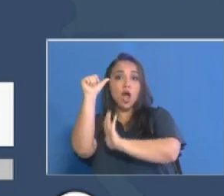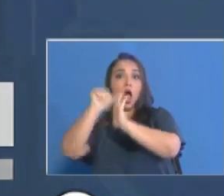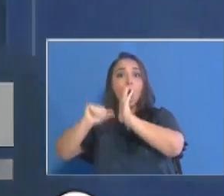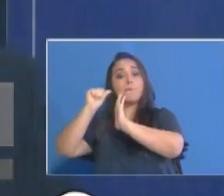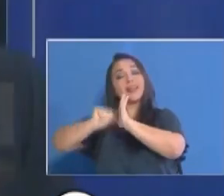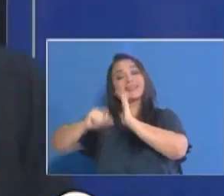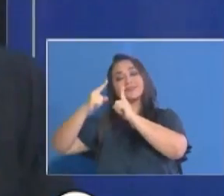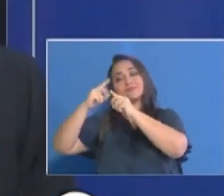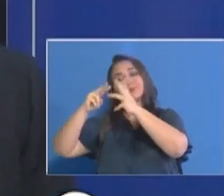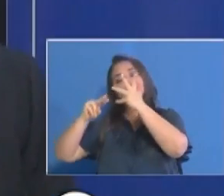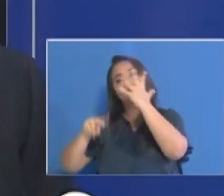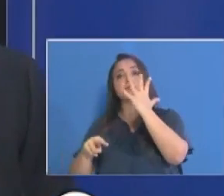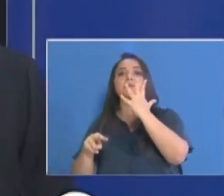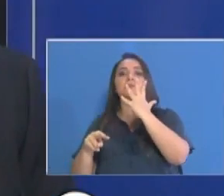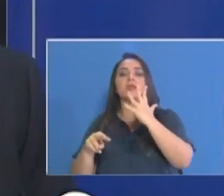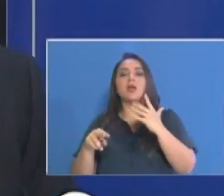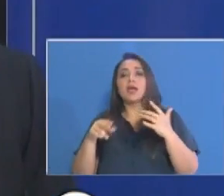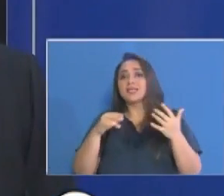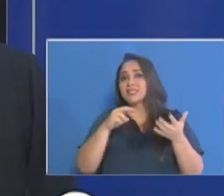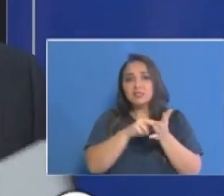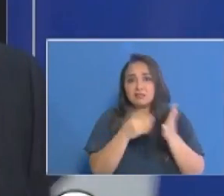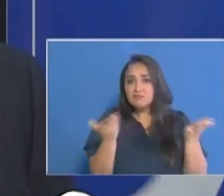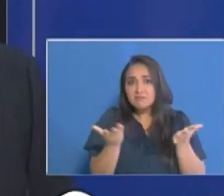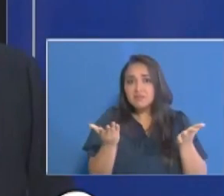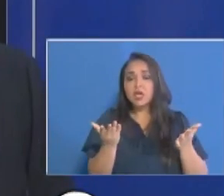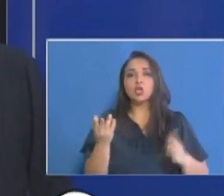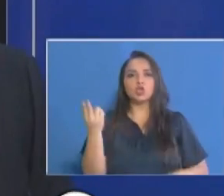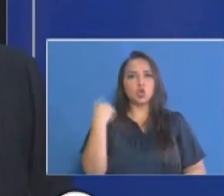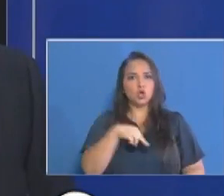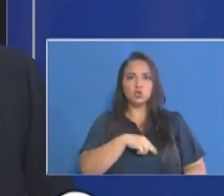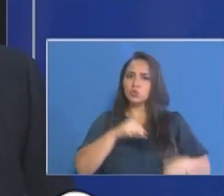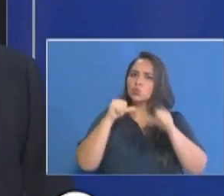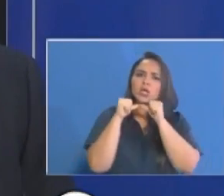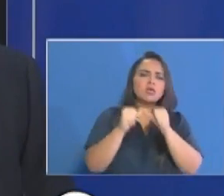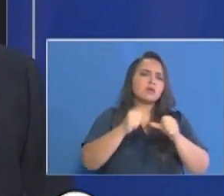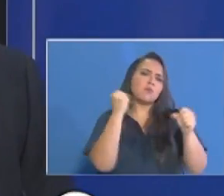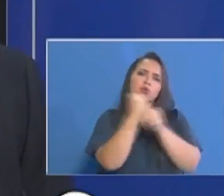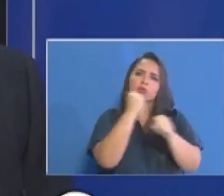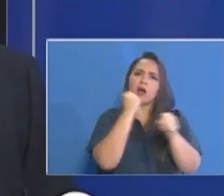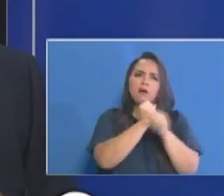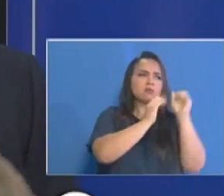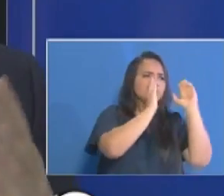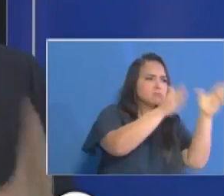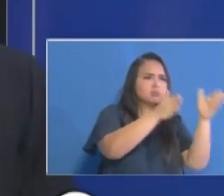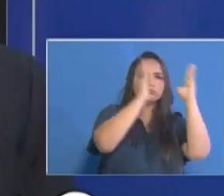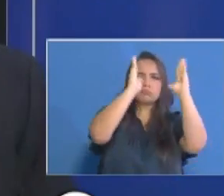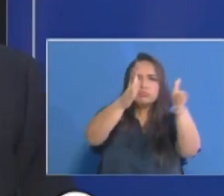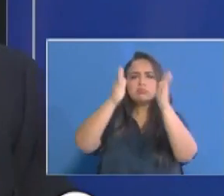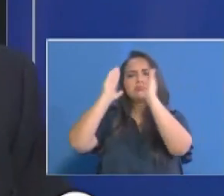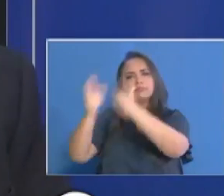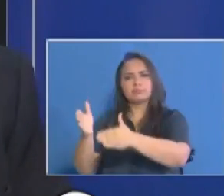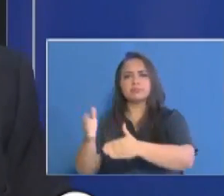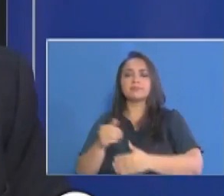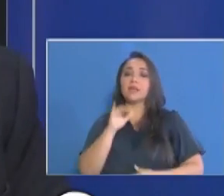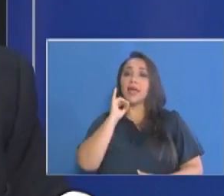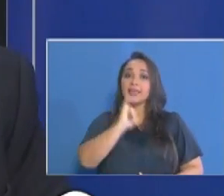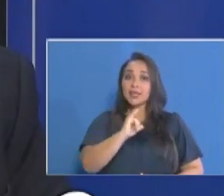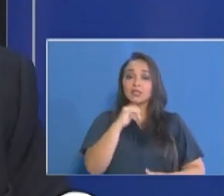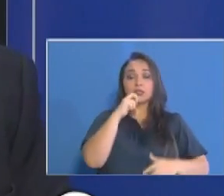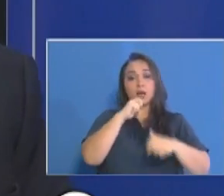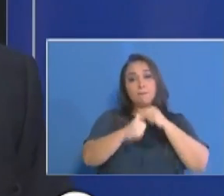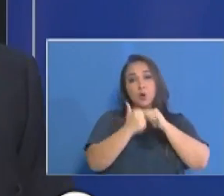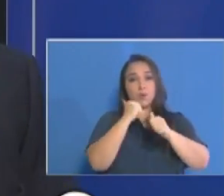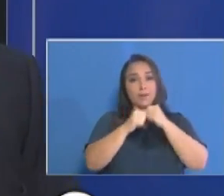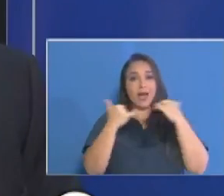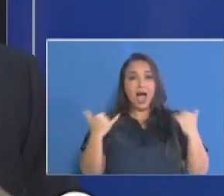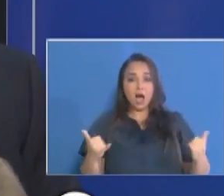el sistema sanitario está trabajando en varios frentes al mismo tiempo. Y esta crisis ha generado también